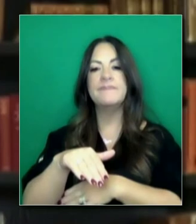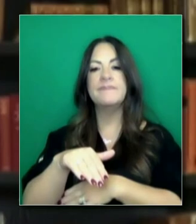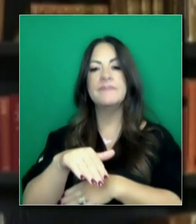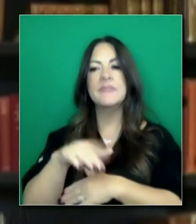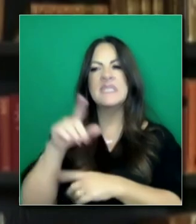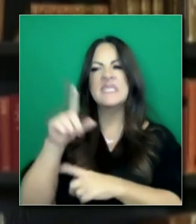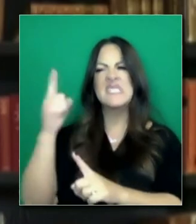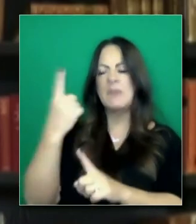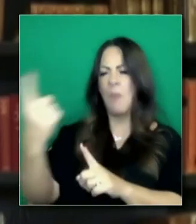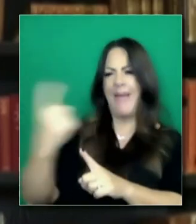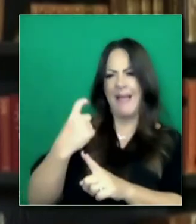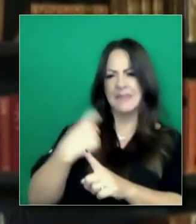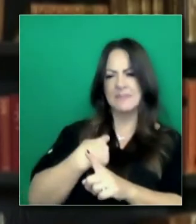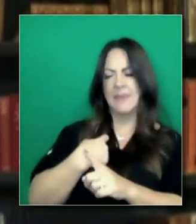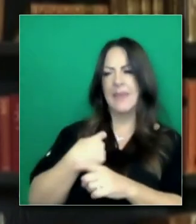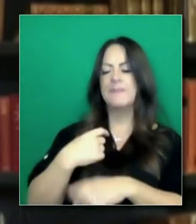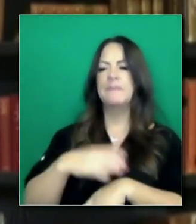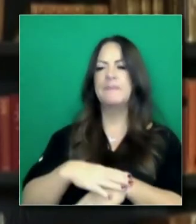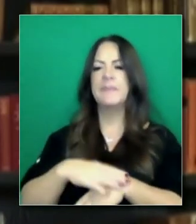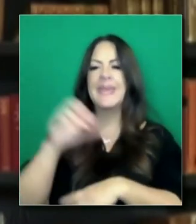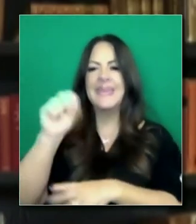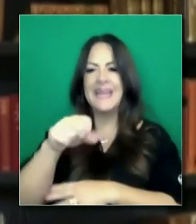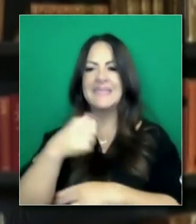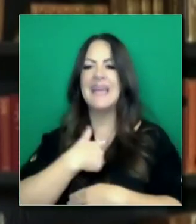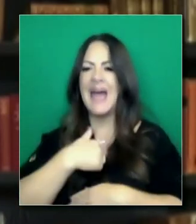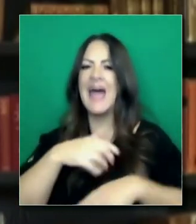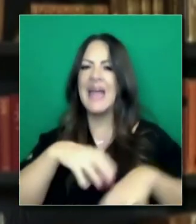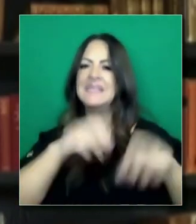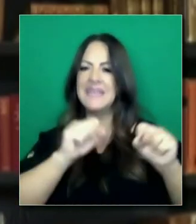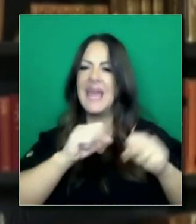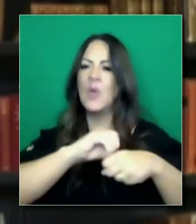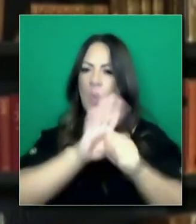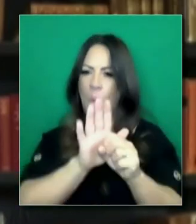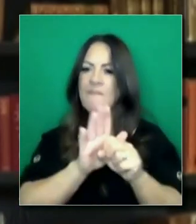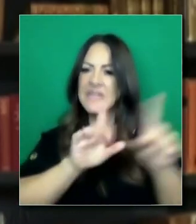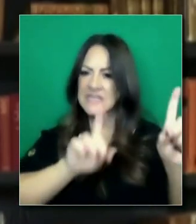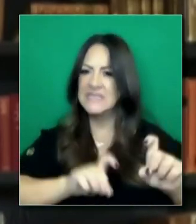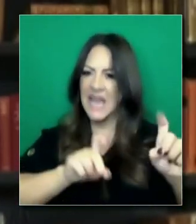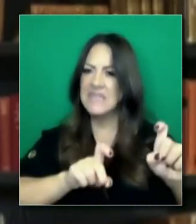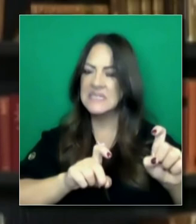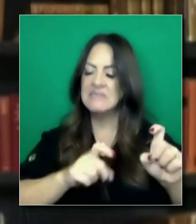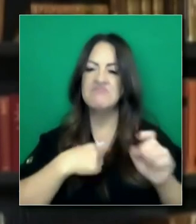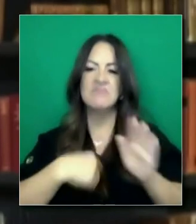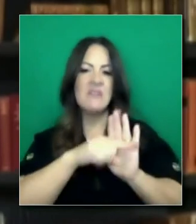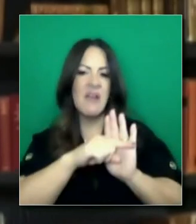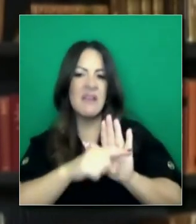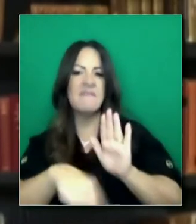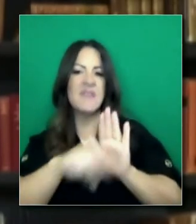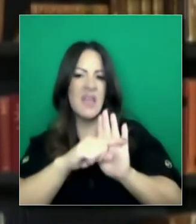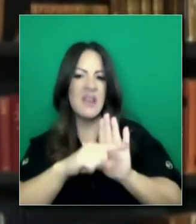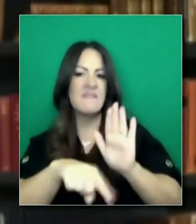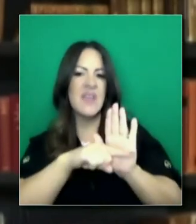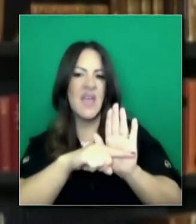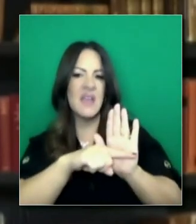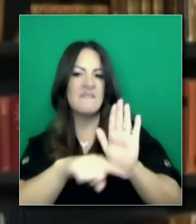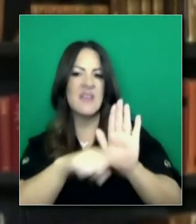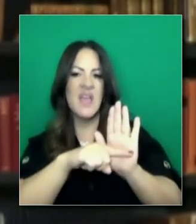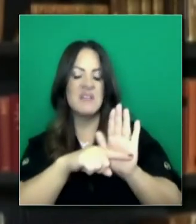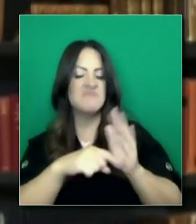Preguntaste, pero no respondí. Me he hecho la prueba muchas veces negativo, negativo. No recuerdo cuántas